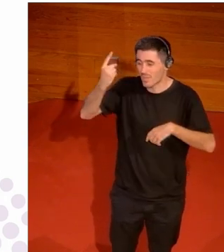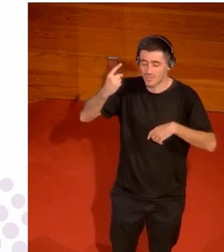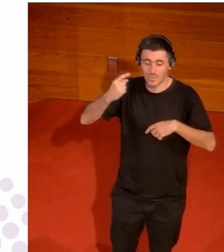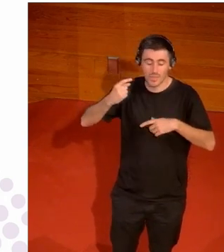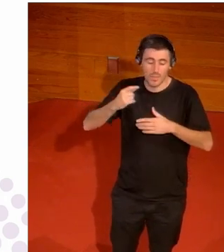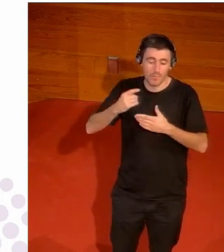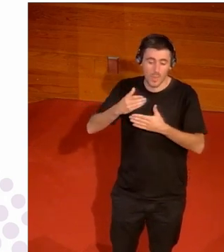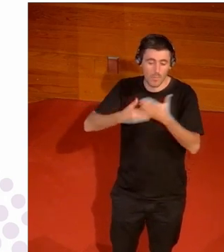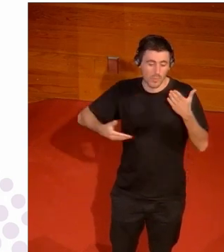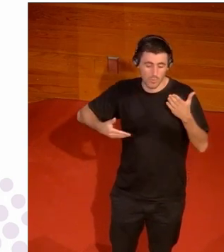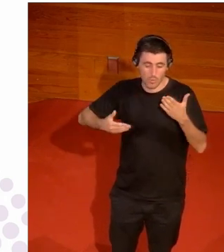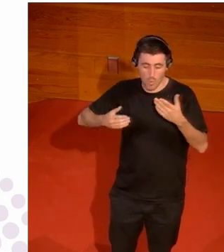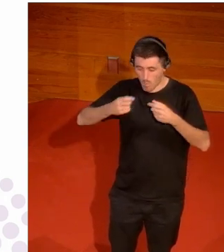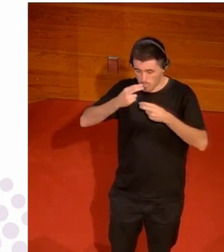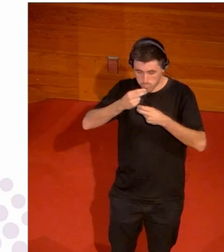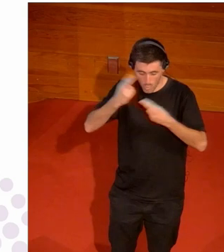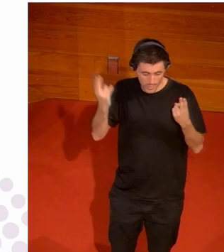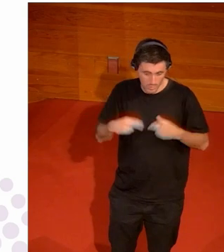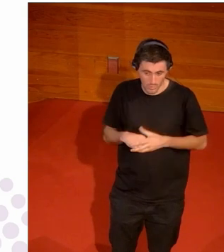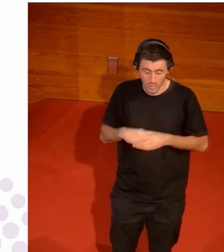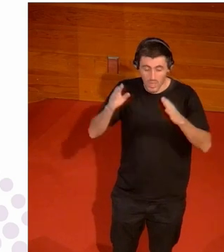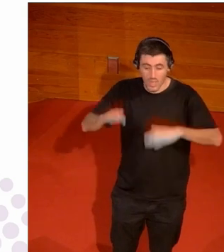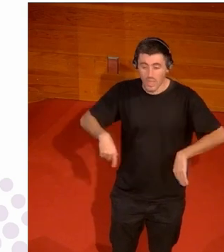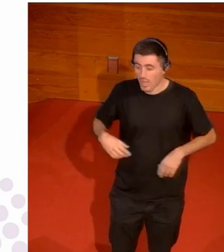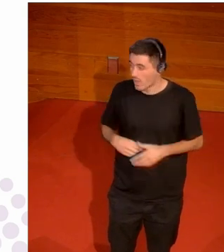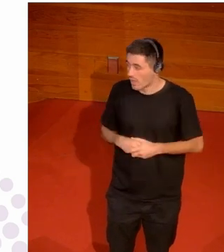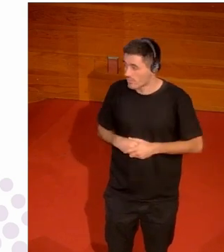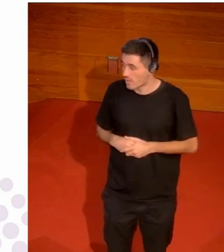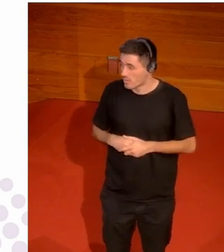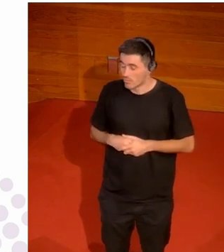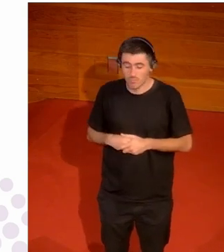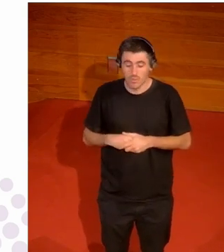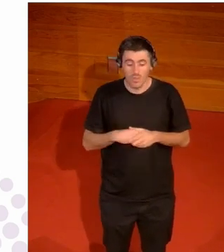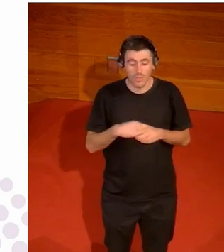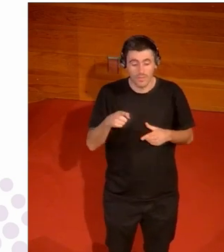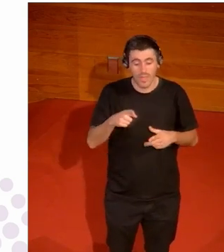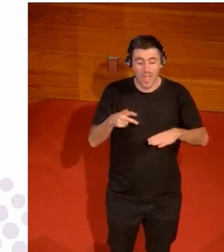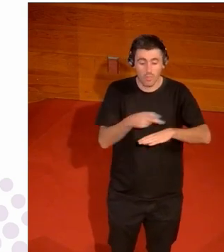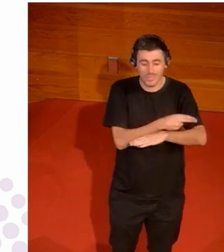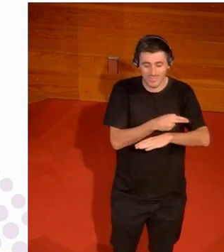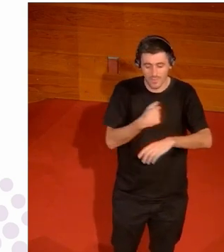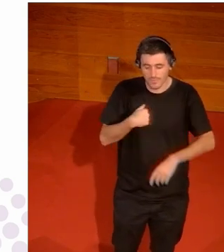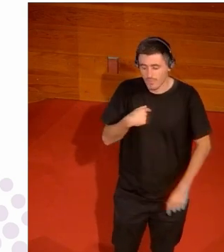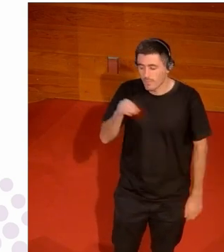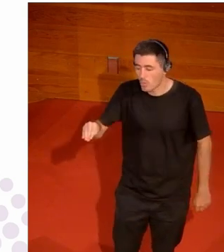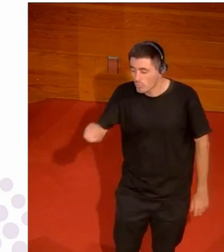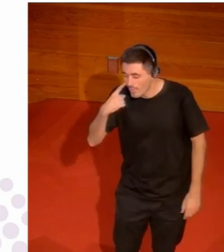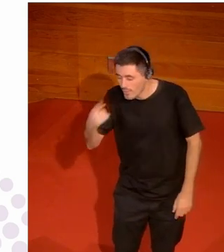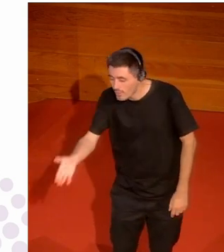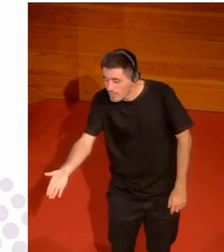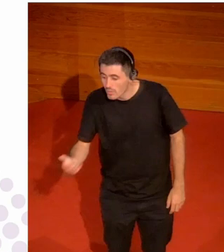tienen una junta de accionistas en donde le piden resultados económicos cuántos periódicos he vendido siete pero qué tenías en portada